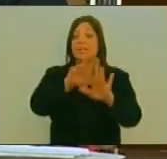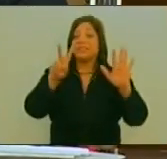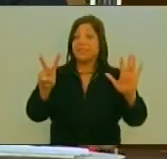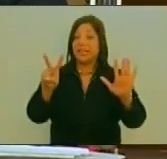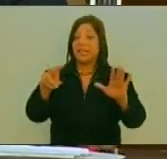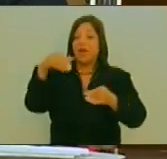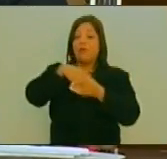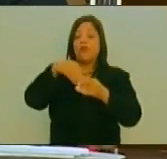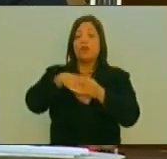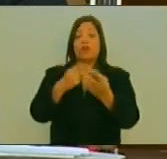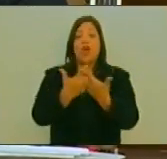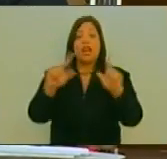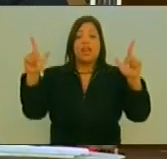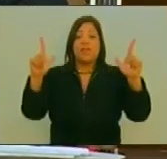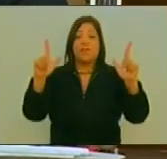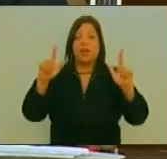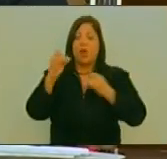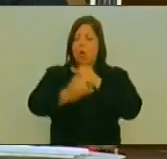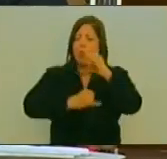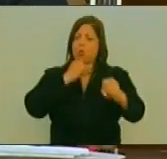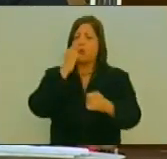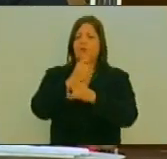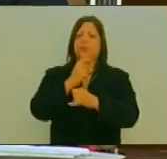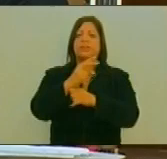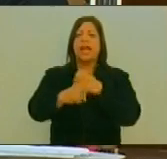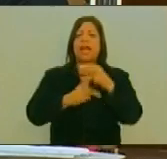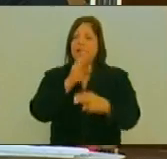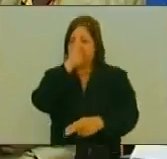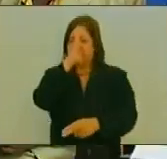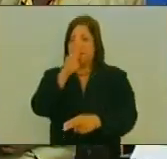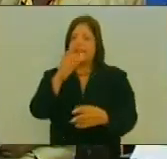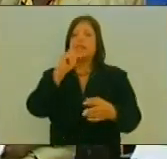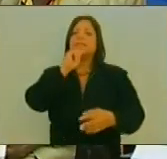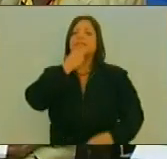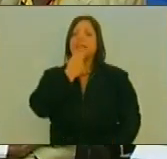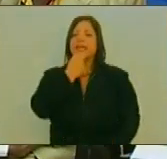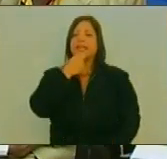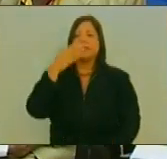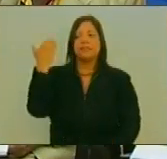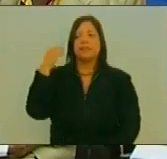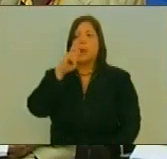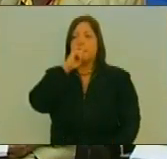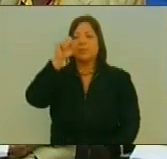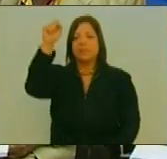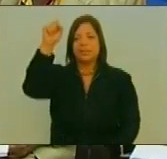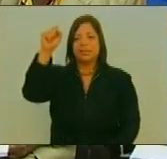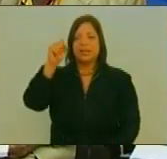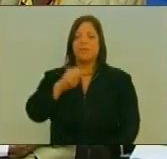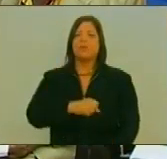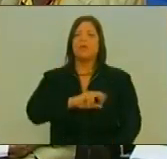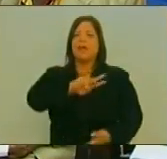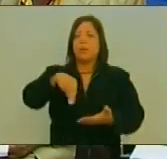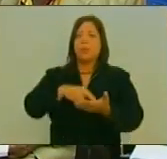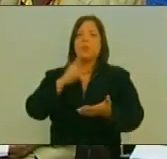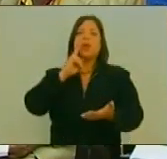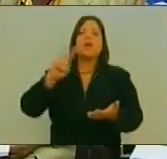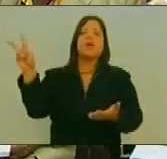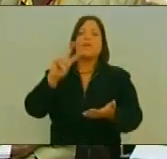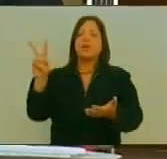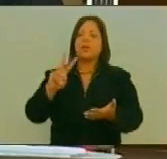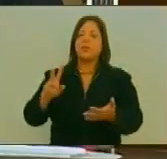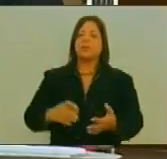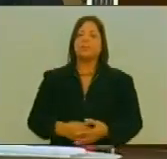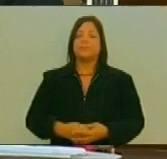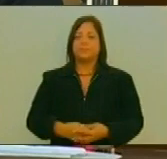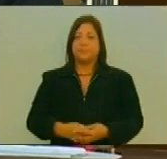Por votación Libre Universal Directa Y secreta Convocada Por el presidente De la República Bolivariana De Venezuela